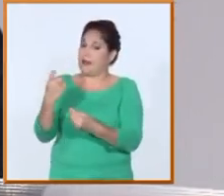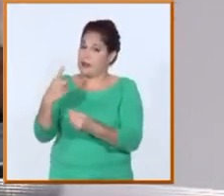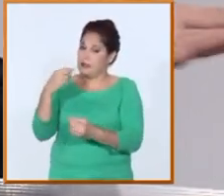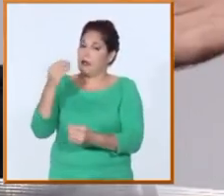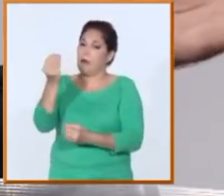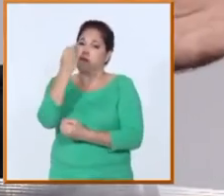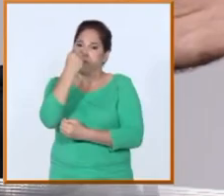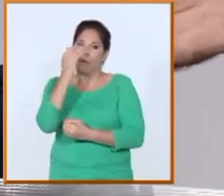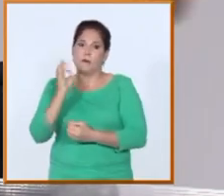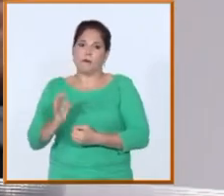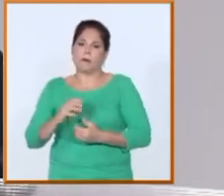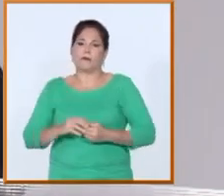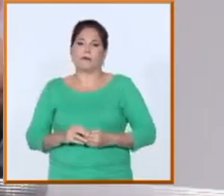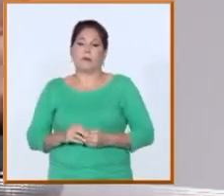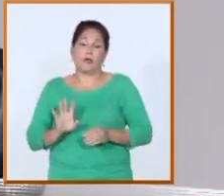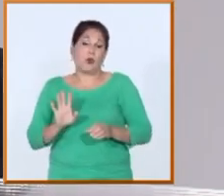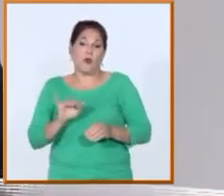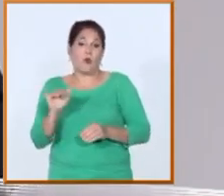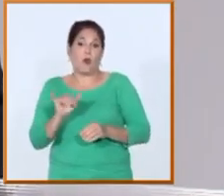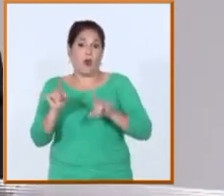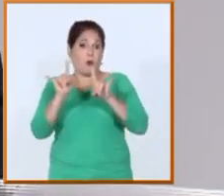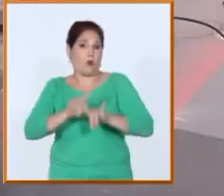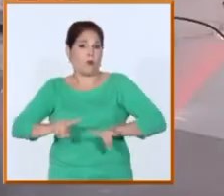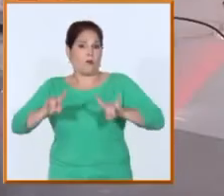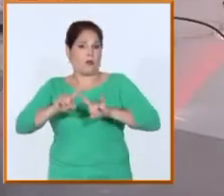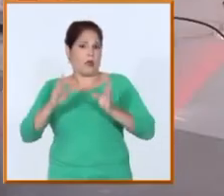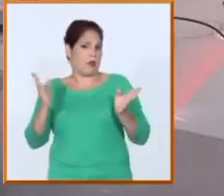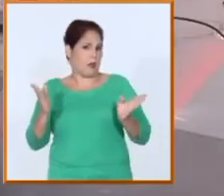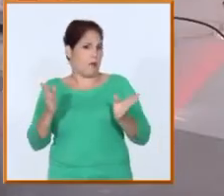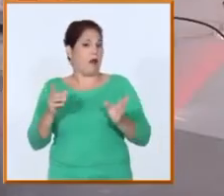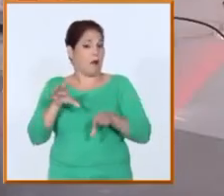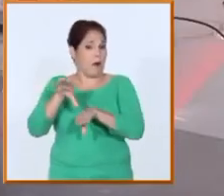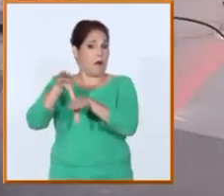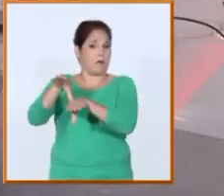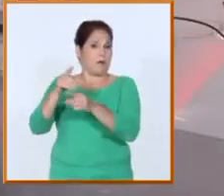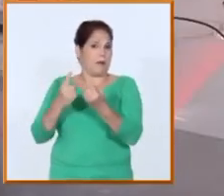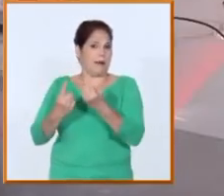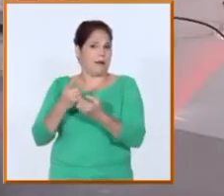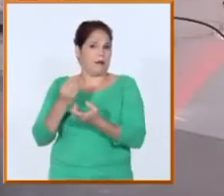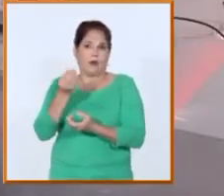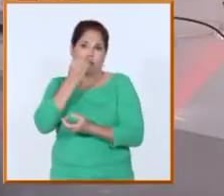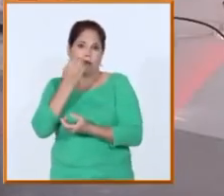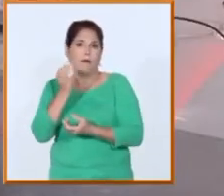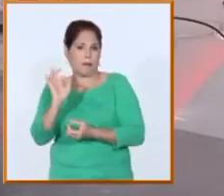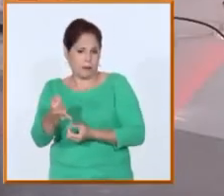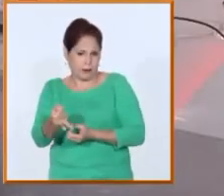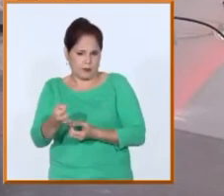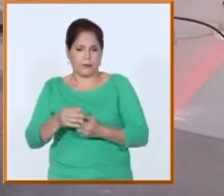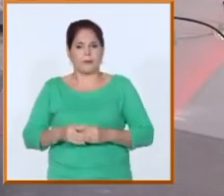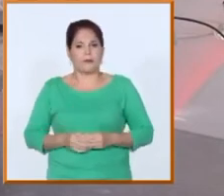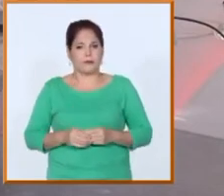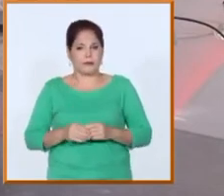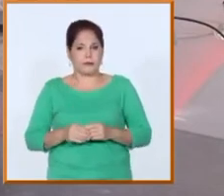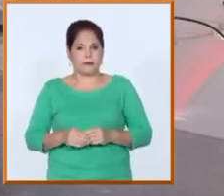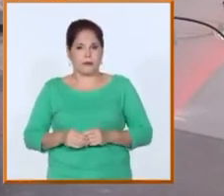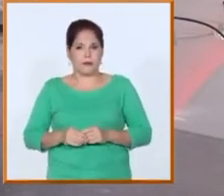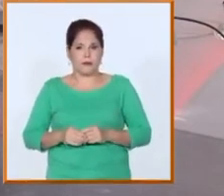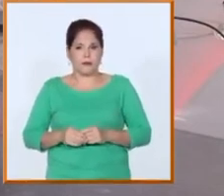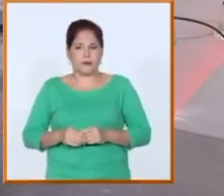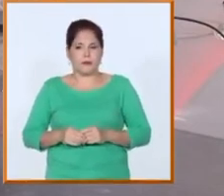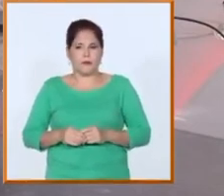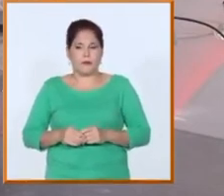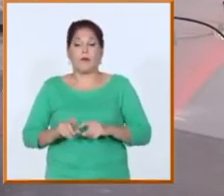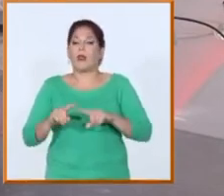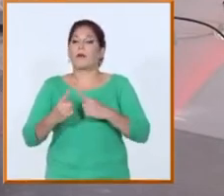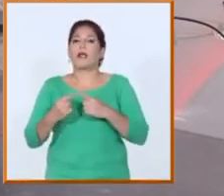cómo estamos habituados los niveles de logística y aseguramiento que habitualmente hacemos. Pero